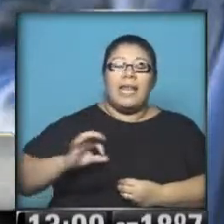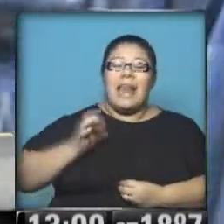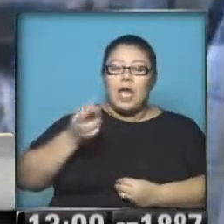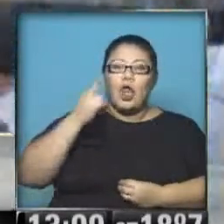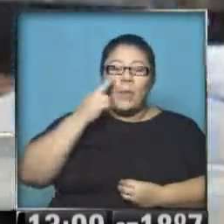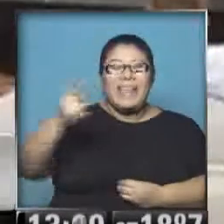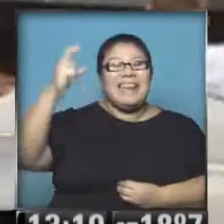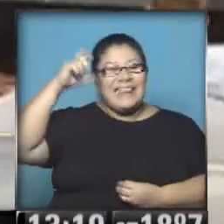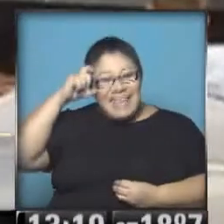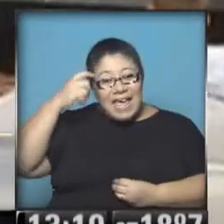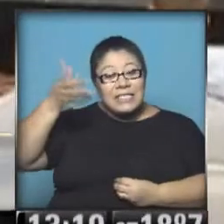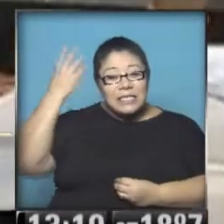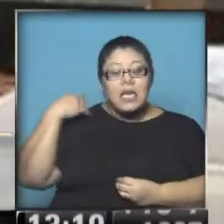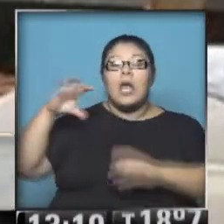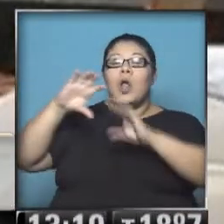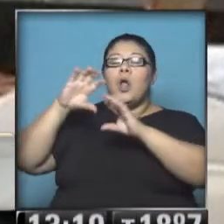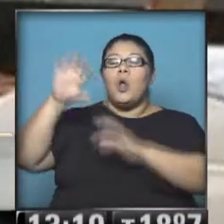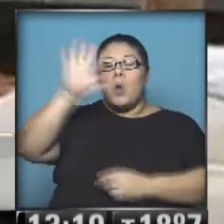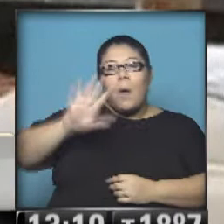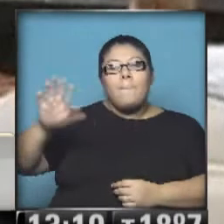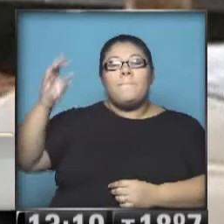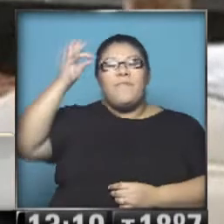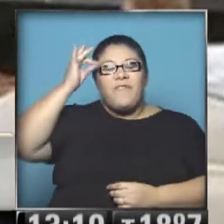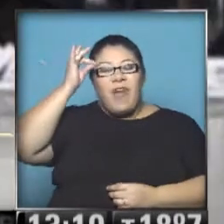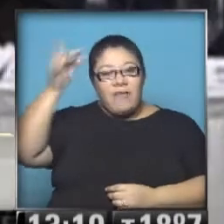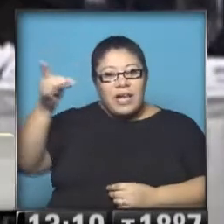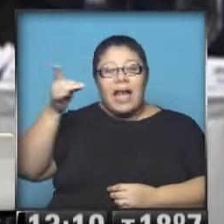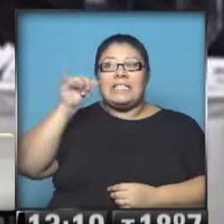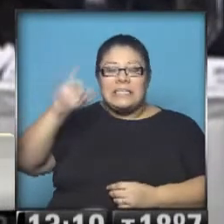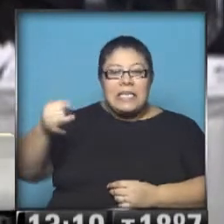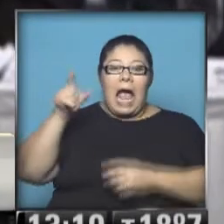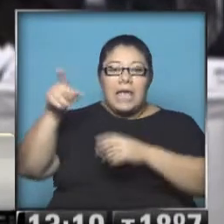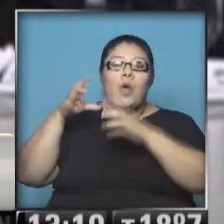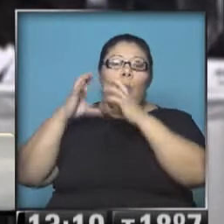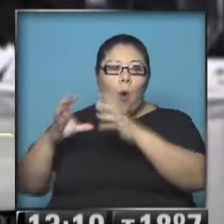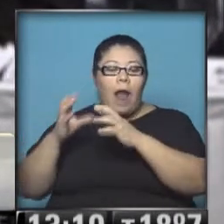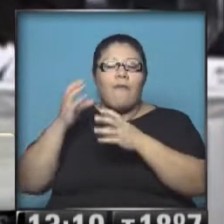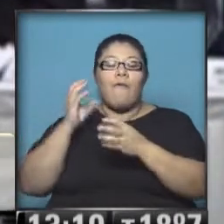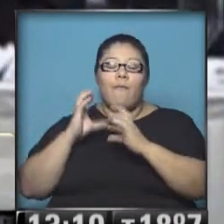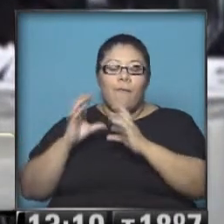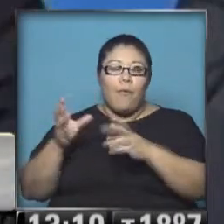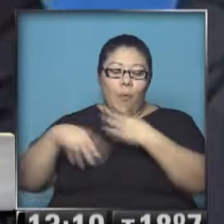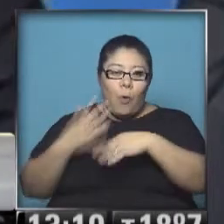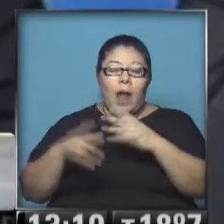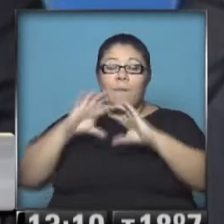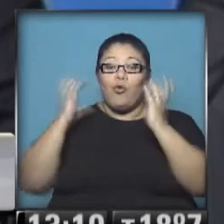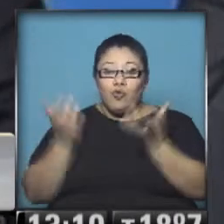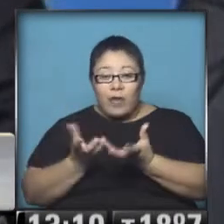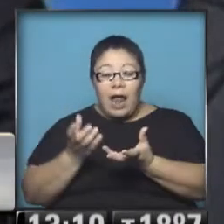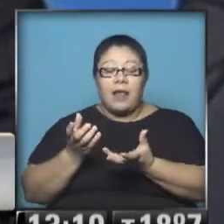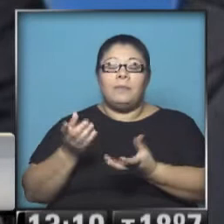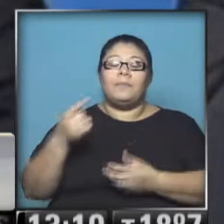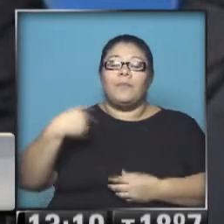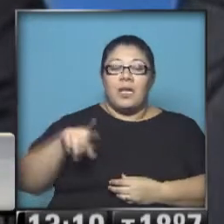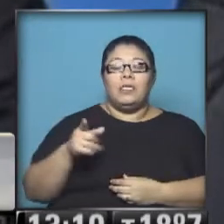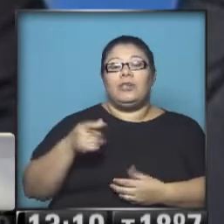además, admitió que recibió coimas por las Copas de Oro que se hacen. La Copa de Oro es como si fuese la Copa